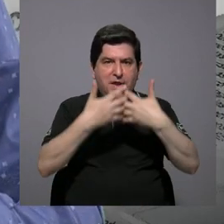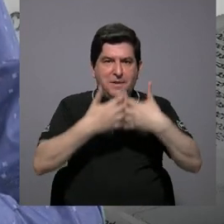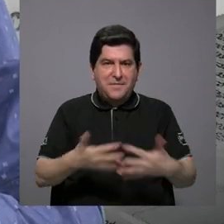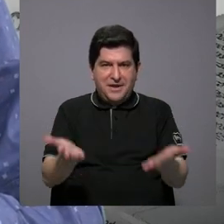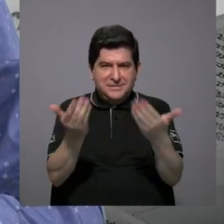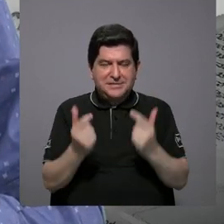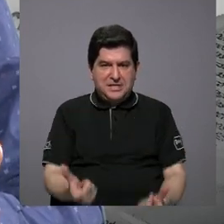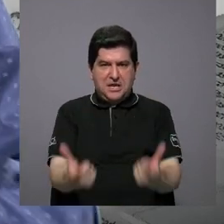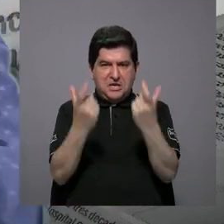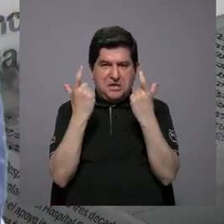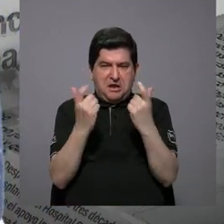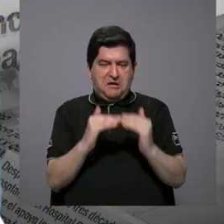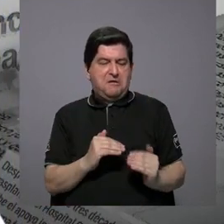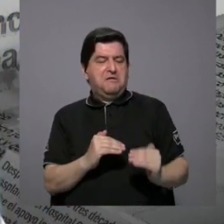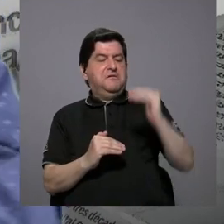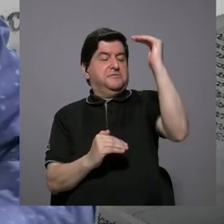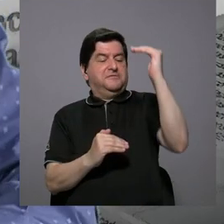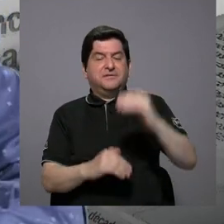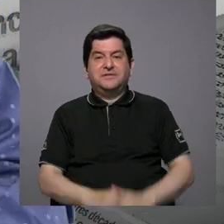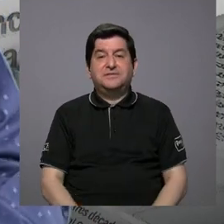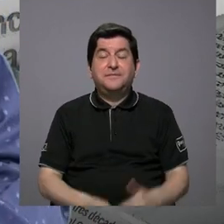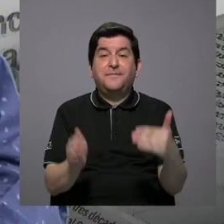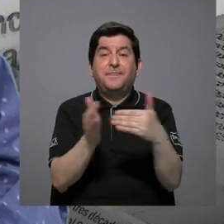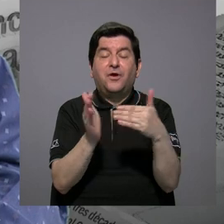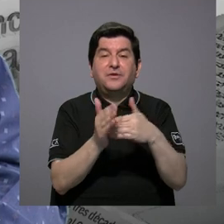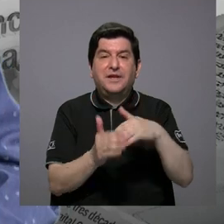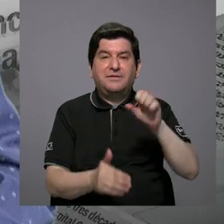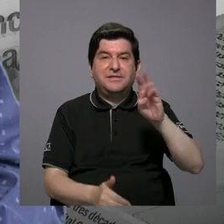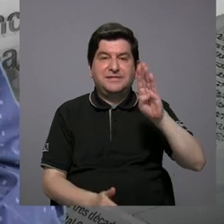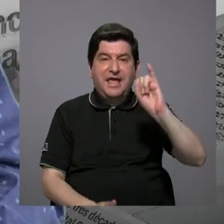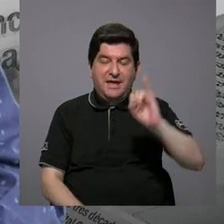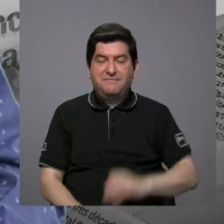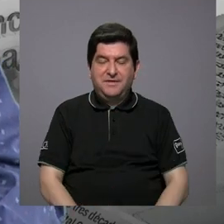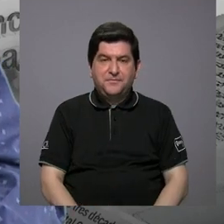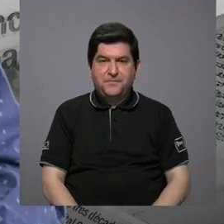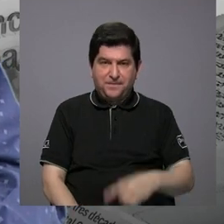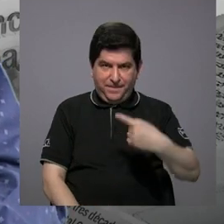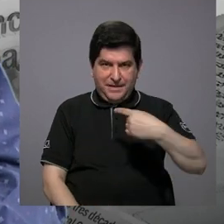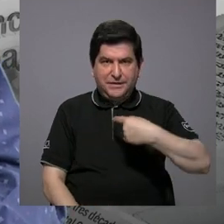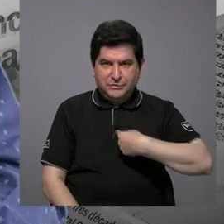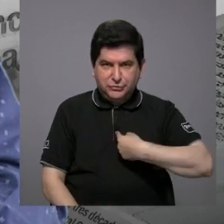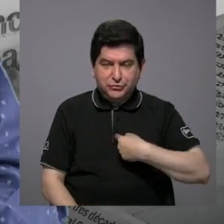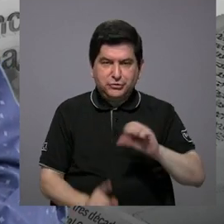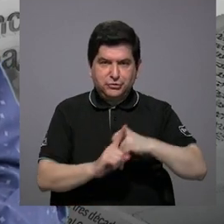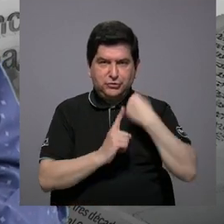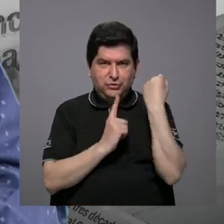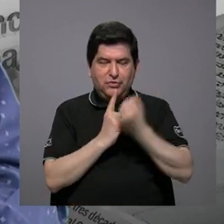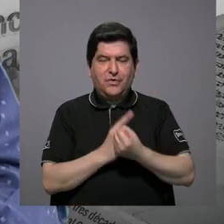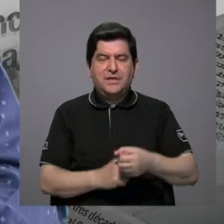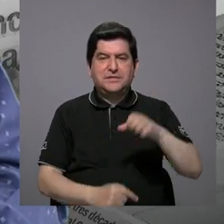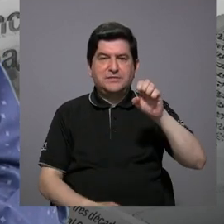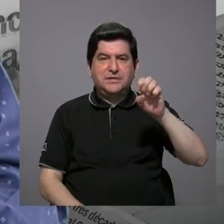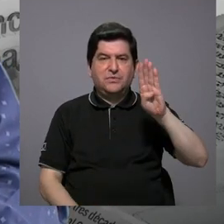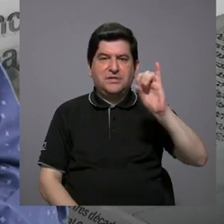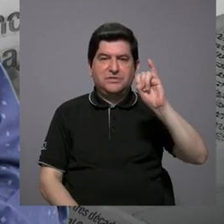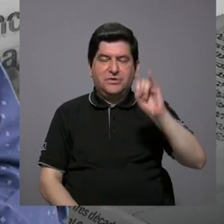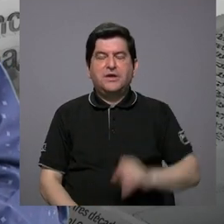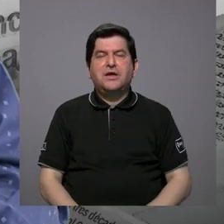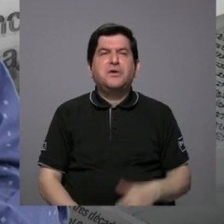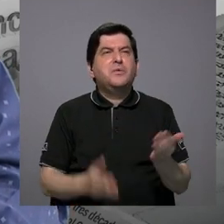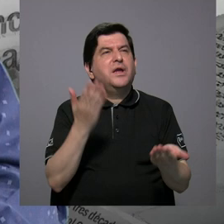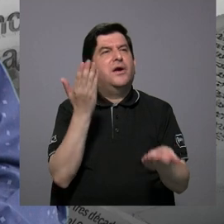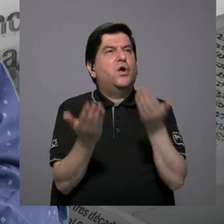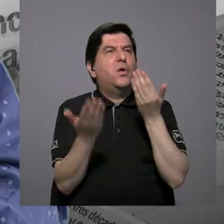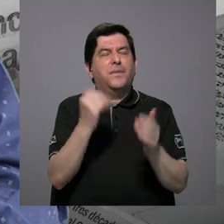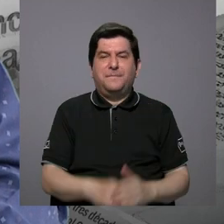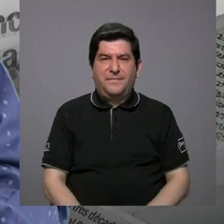ganancias. ¿Verdad? Y volviendo a Evi, perdón. Sí. Yo, yo con la situación de Evi, yo trato de compararla